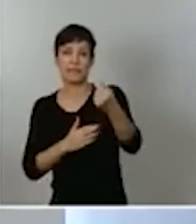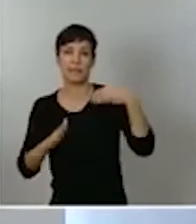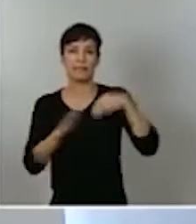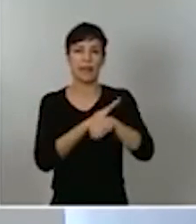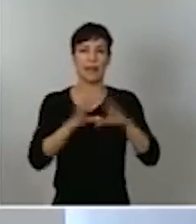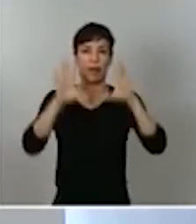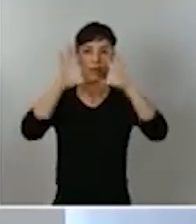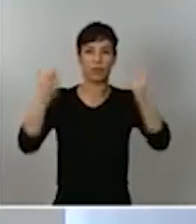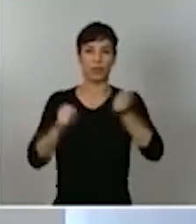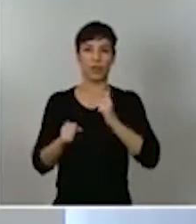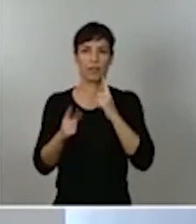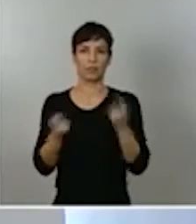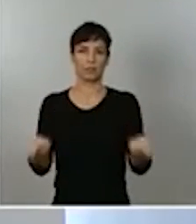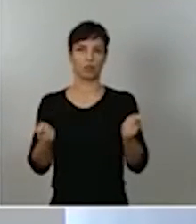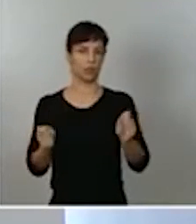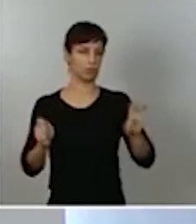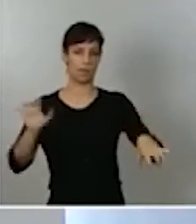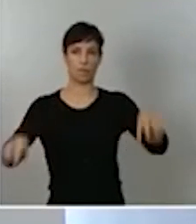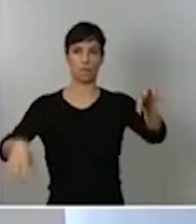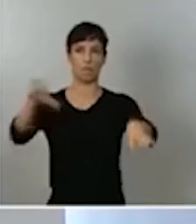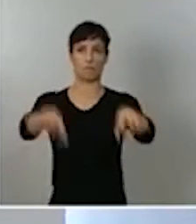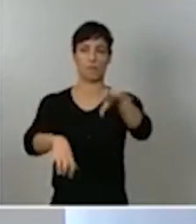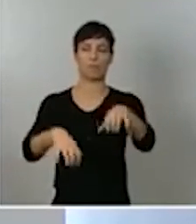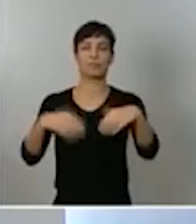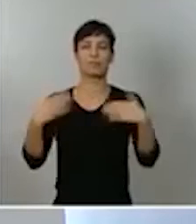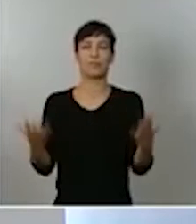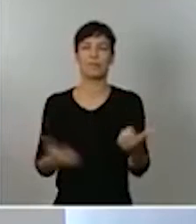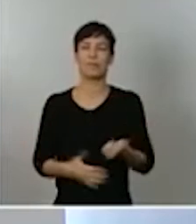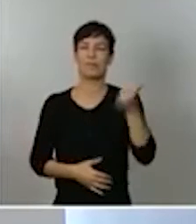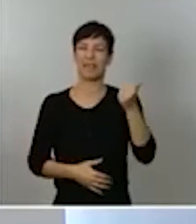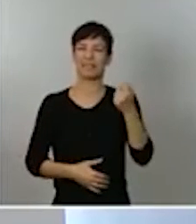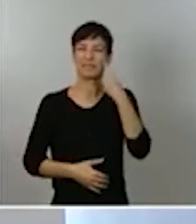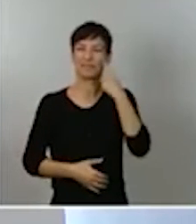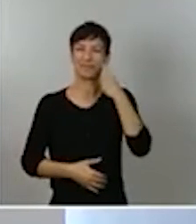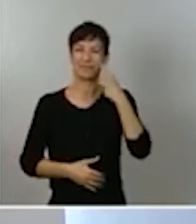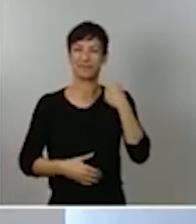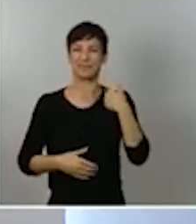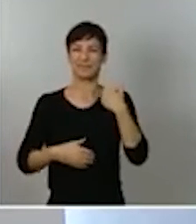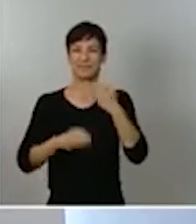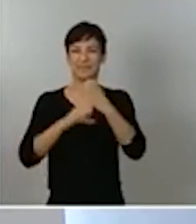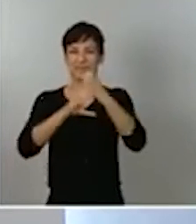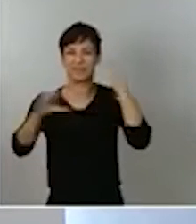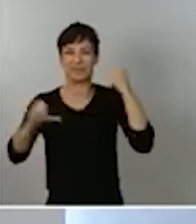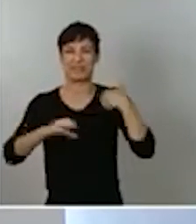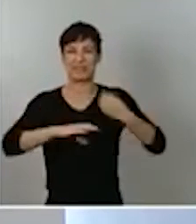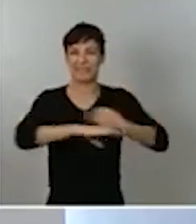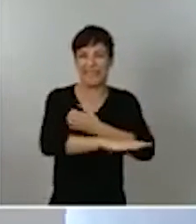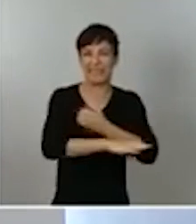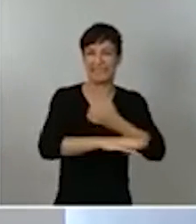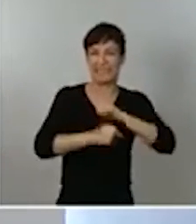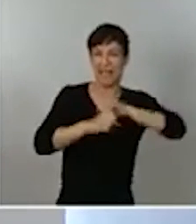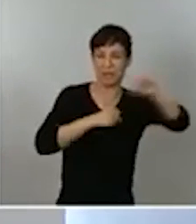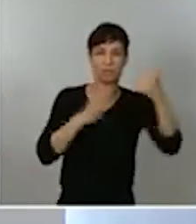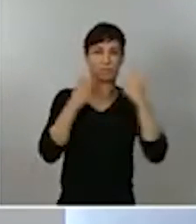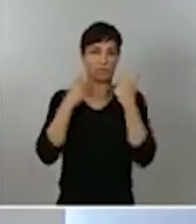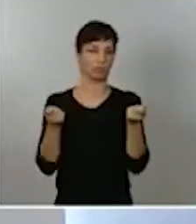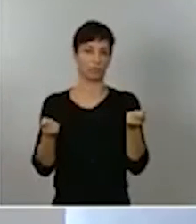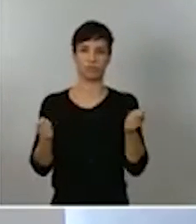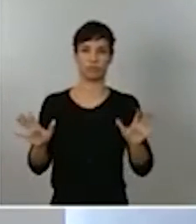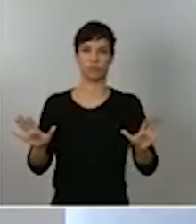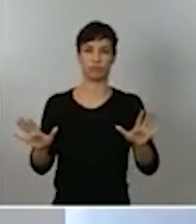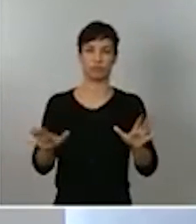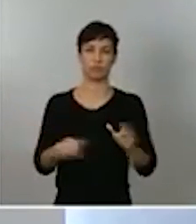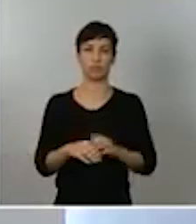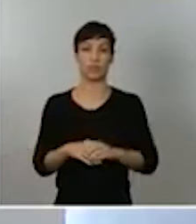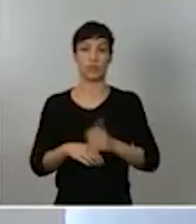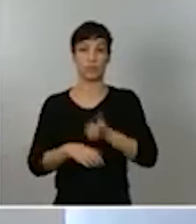así como en las principales infraestructuras de transporte colectivo. El despliegue ha sido diseñado de manera que